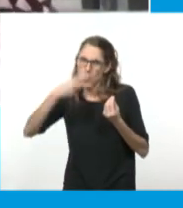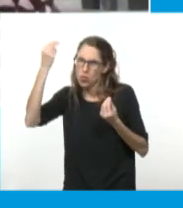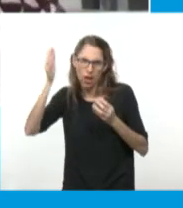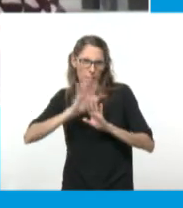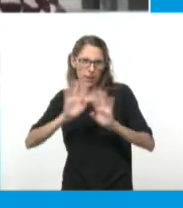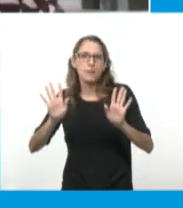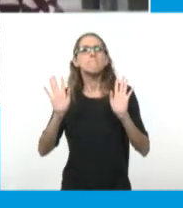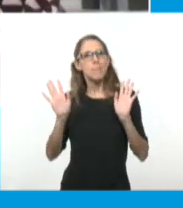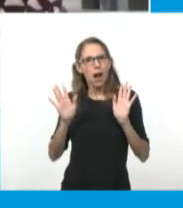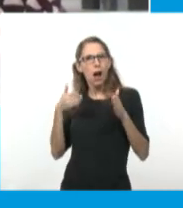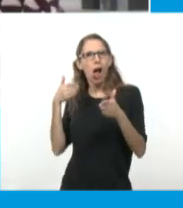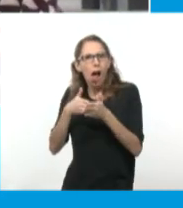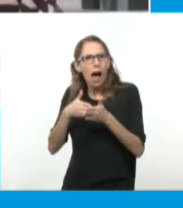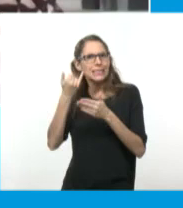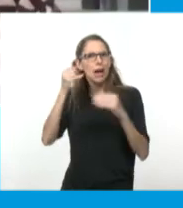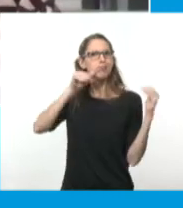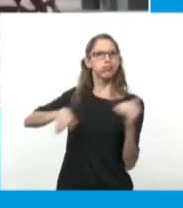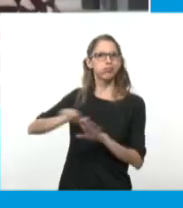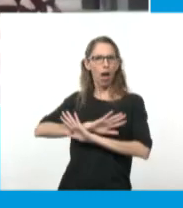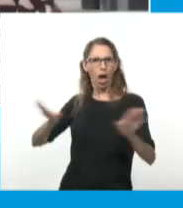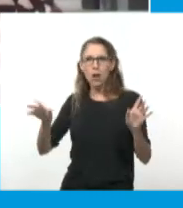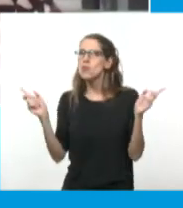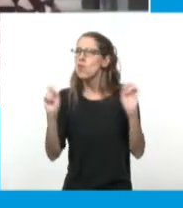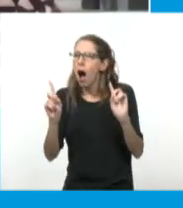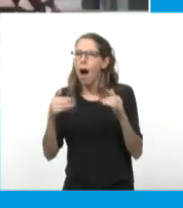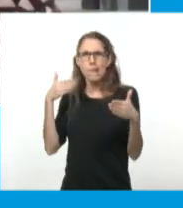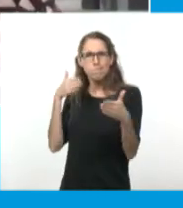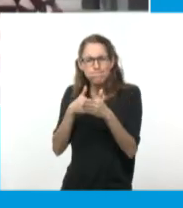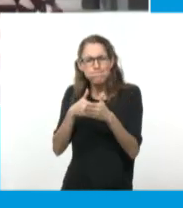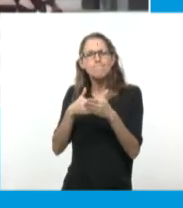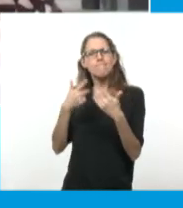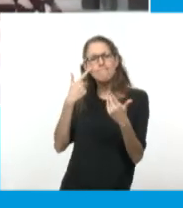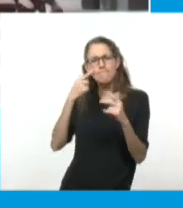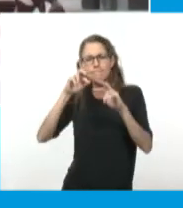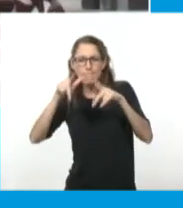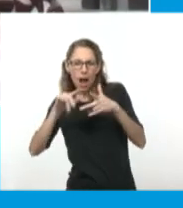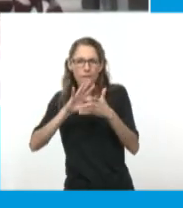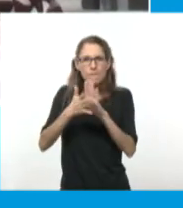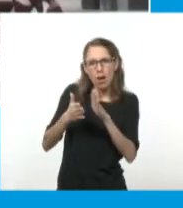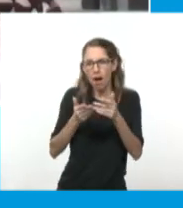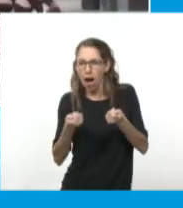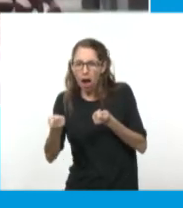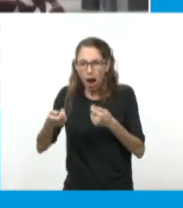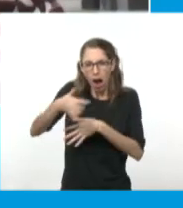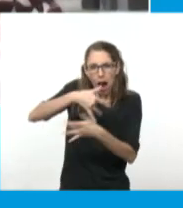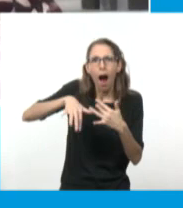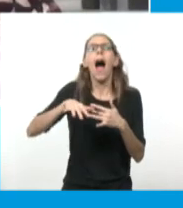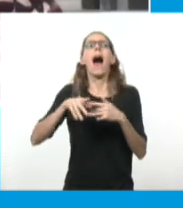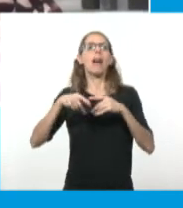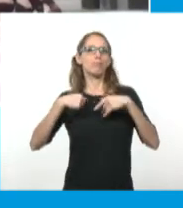navegarlas, de investigarlas, de encontrarles la vuelta y de tratar de representarlas